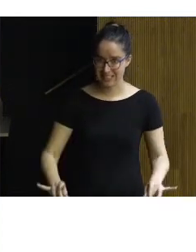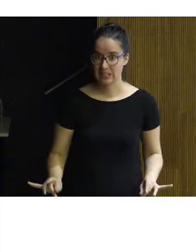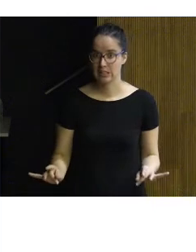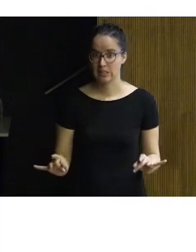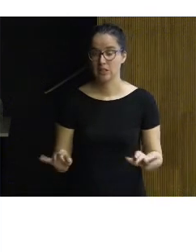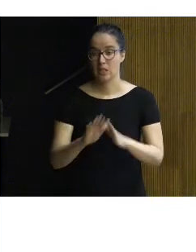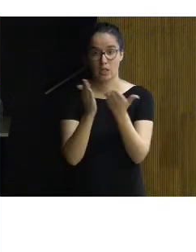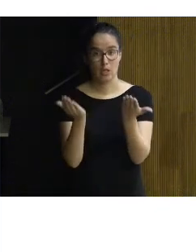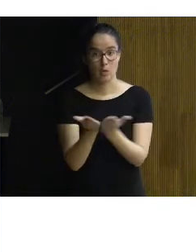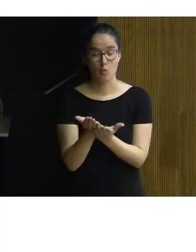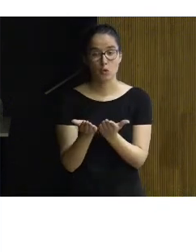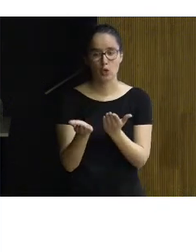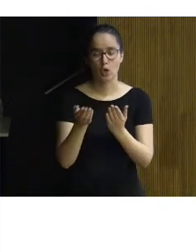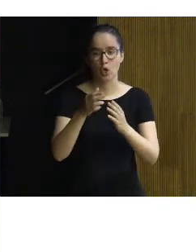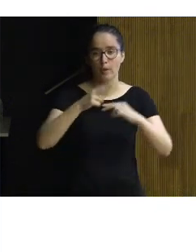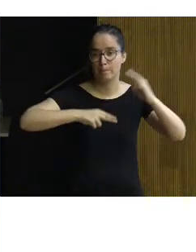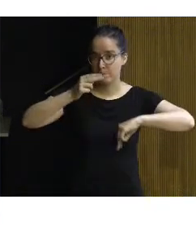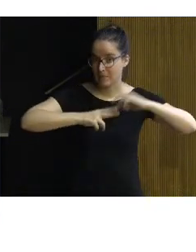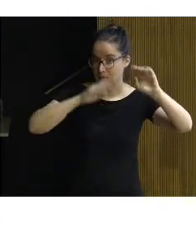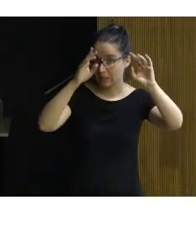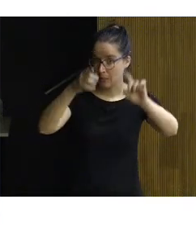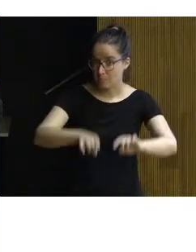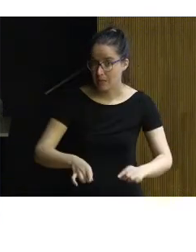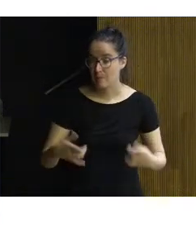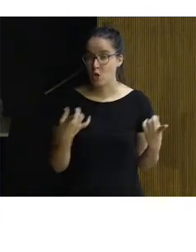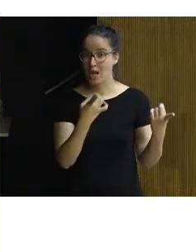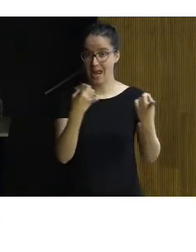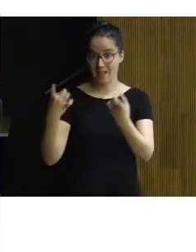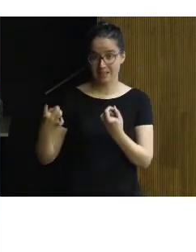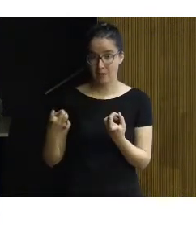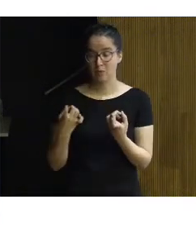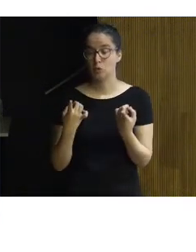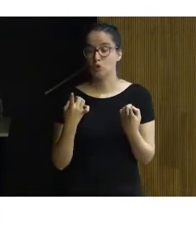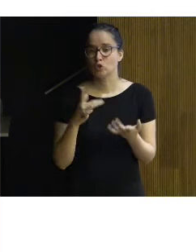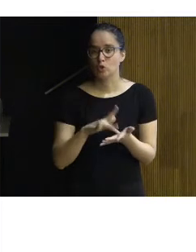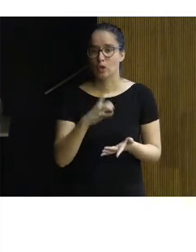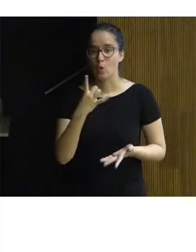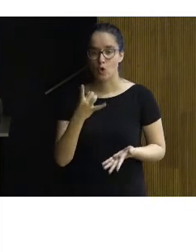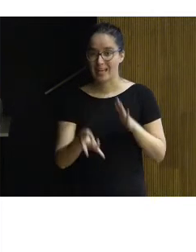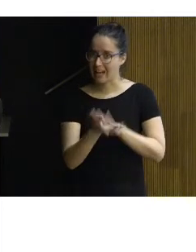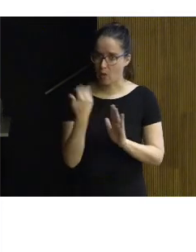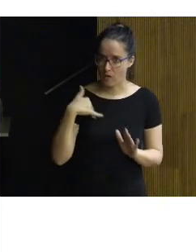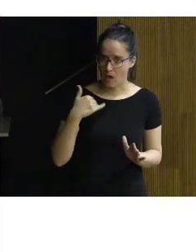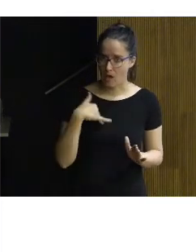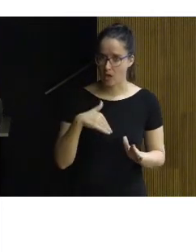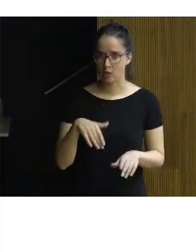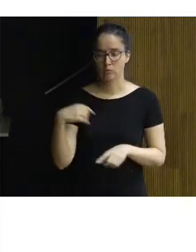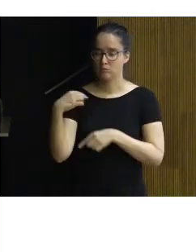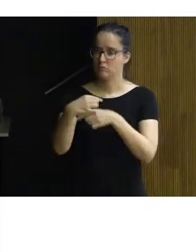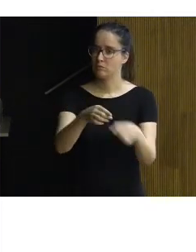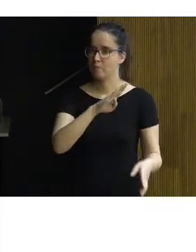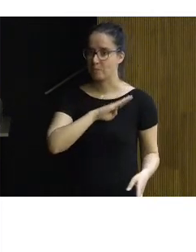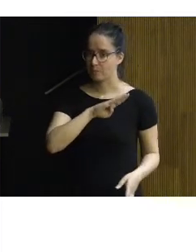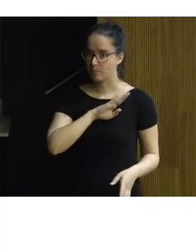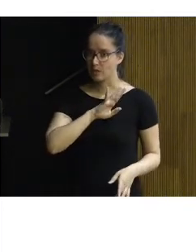y del mundo del entorno construido, como es normal, pero nos hacía falta, teníamos un órgano ya creado con muchísima trayectoria,